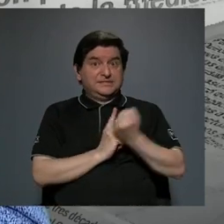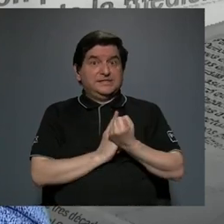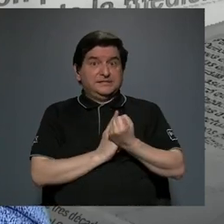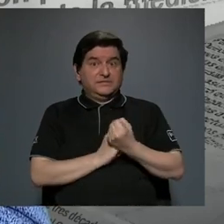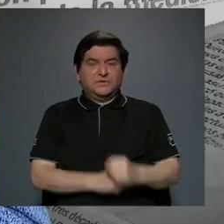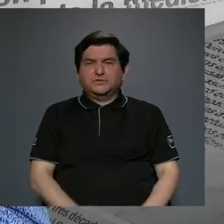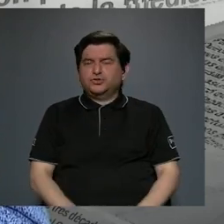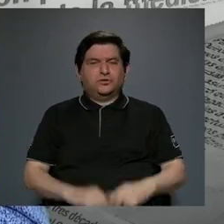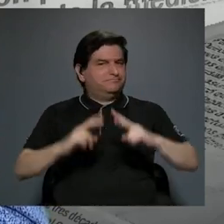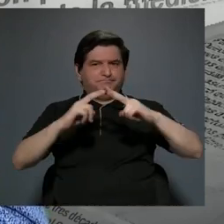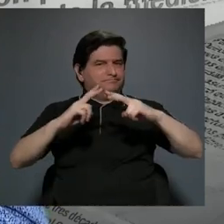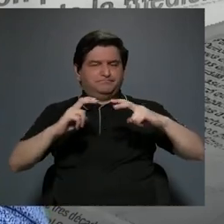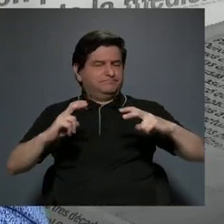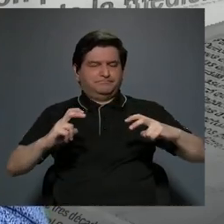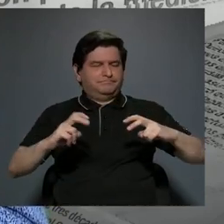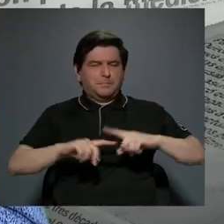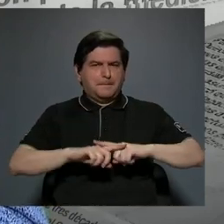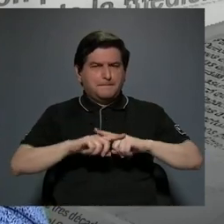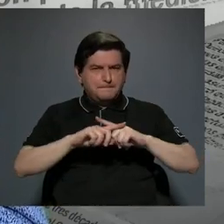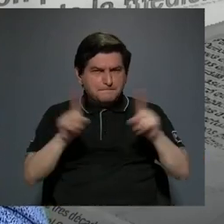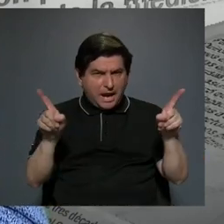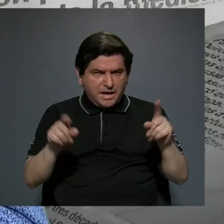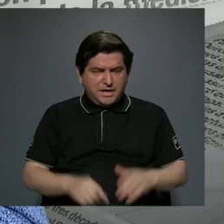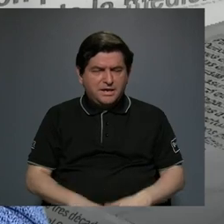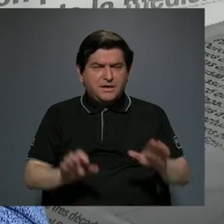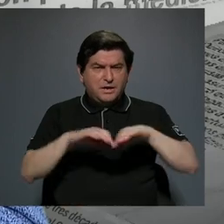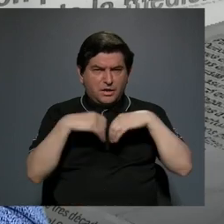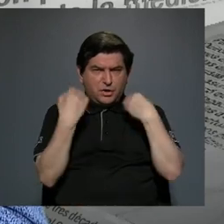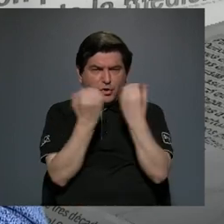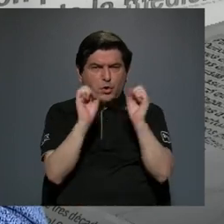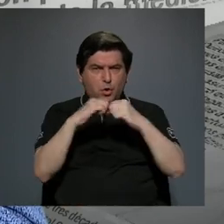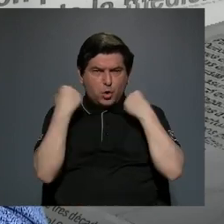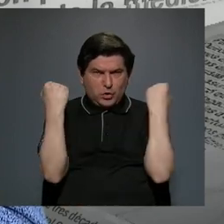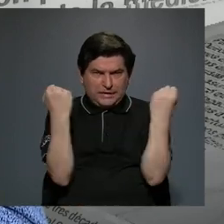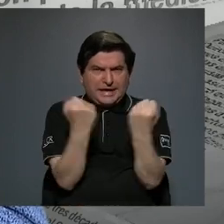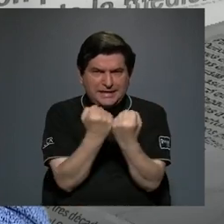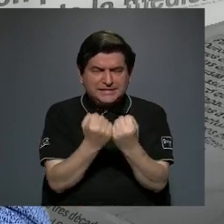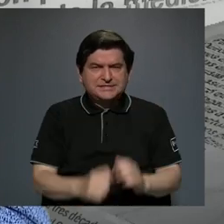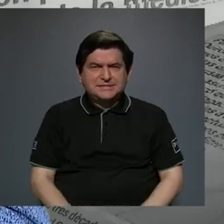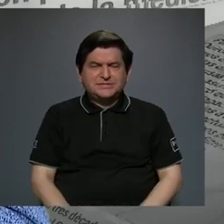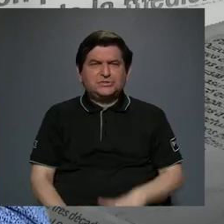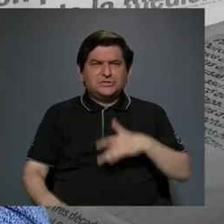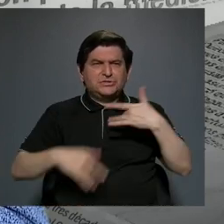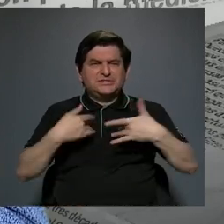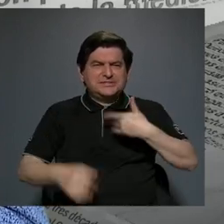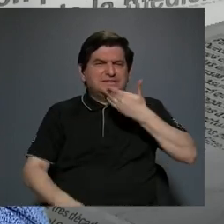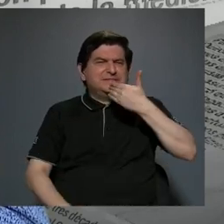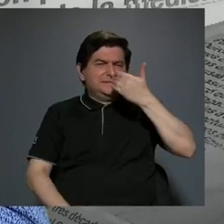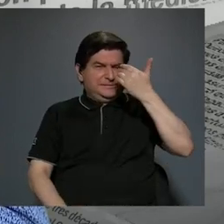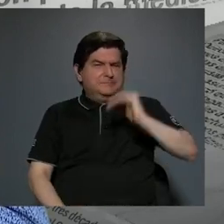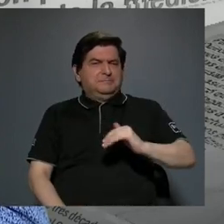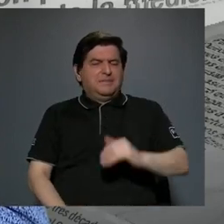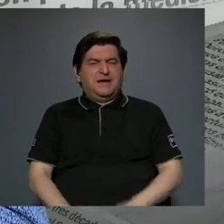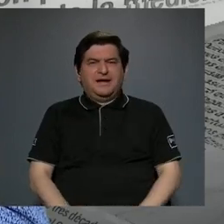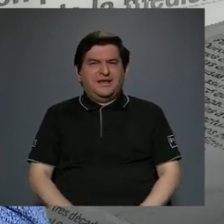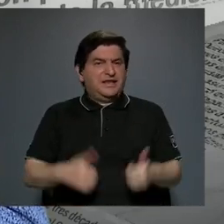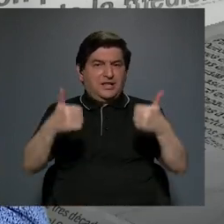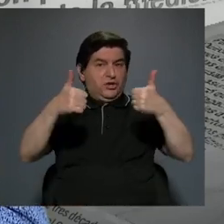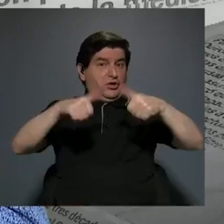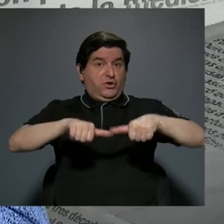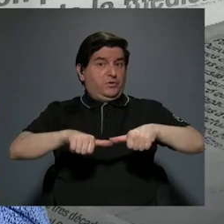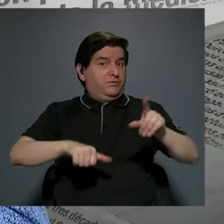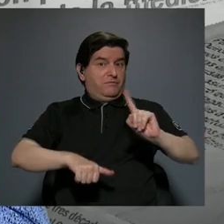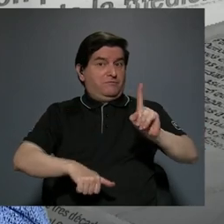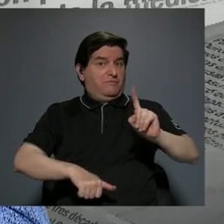no se ha tocado, pero sí, en términos de las organizaciones sindicales hay un malestar, no hay consenso